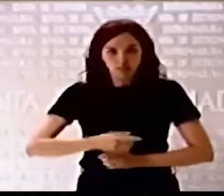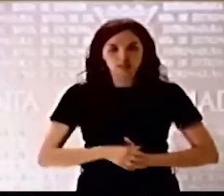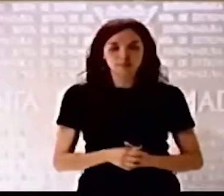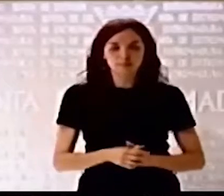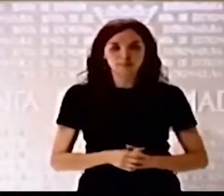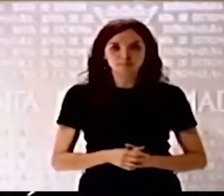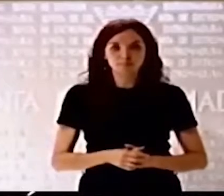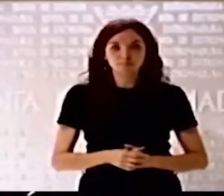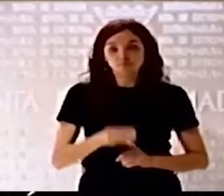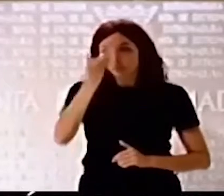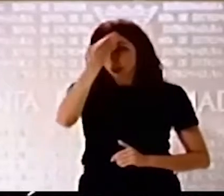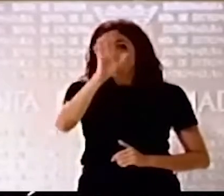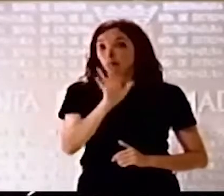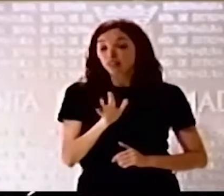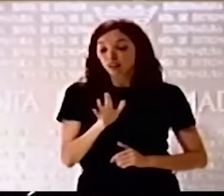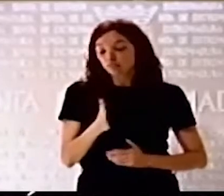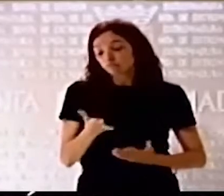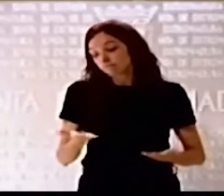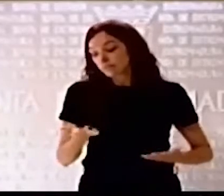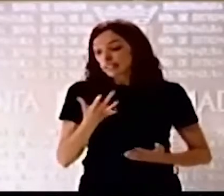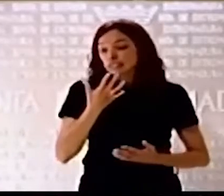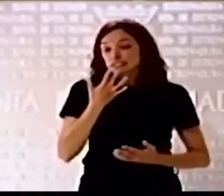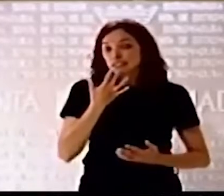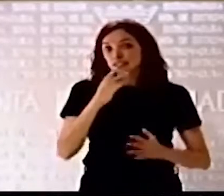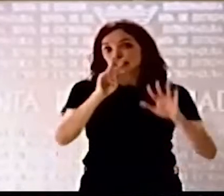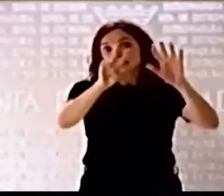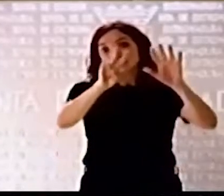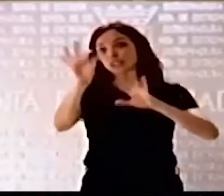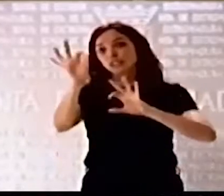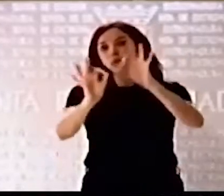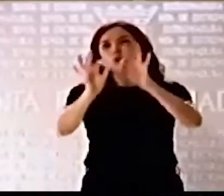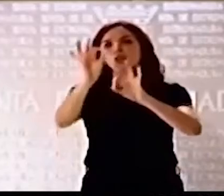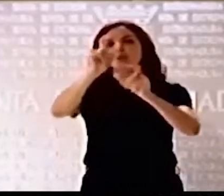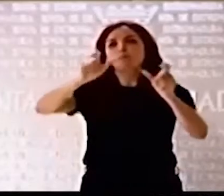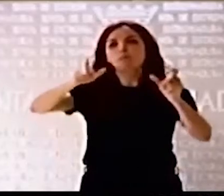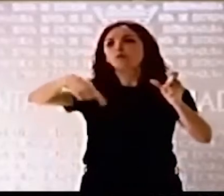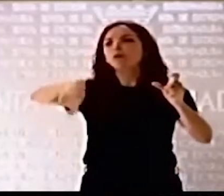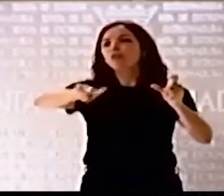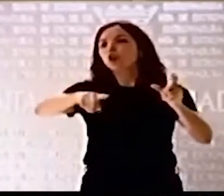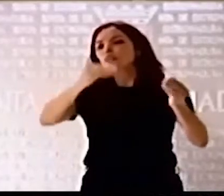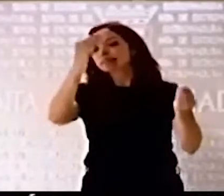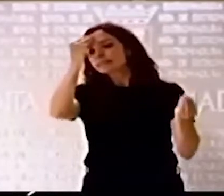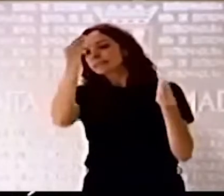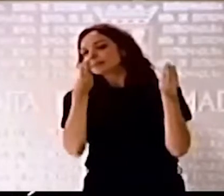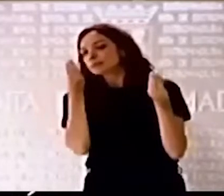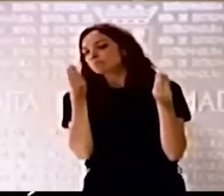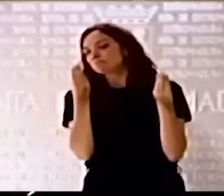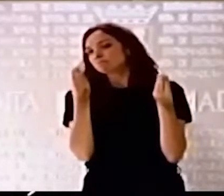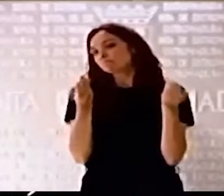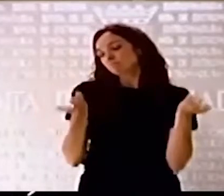¿Qué es lo que me parece a mí? Hombre, que si tenemos un 70% de la población vacunada parecería razonable que ya bajásemos